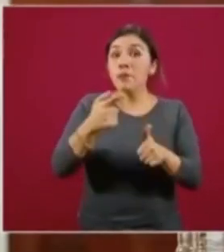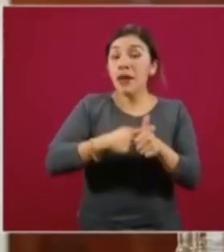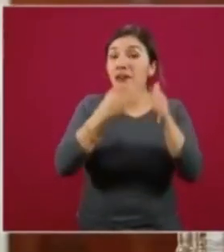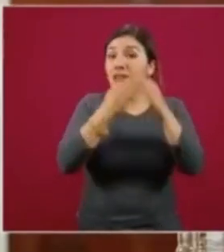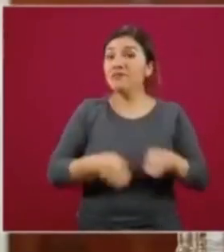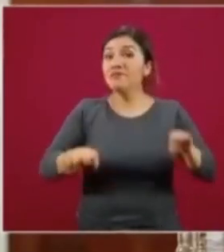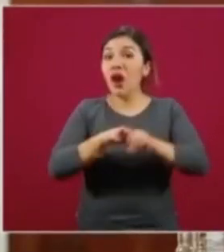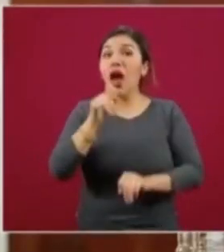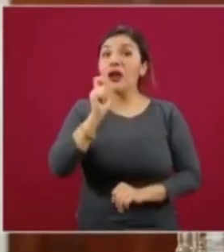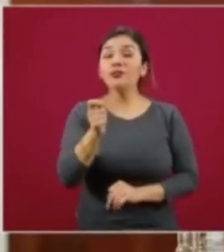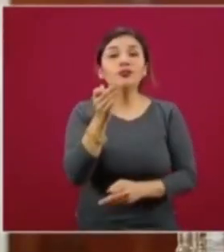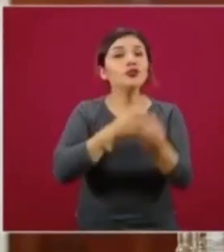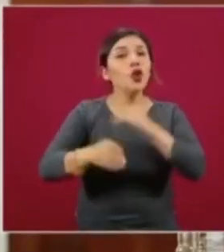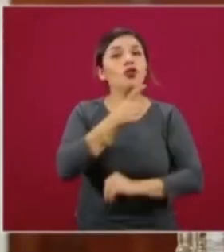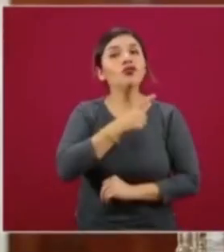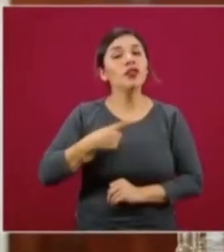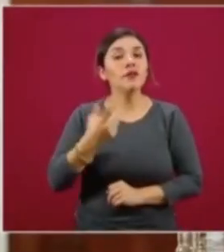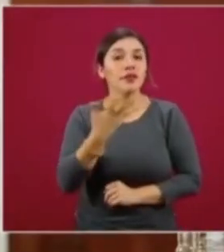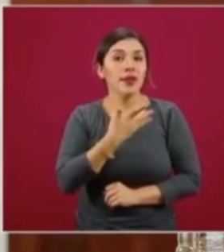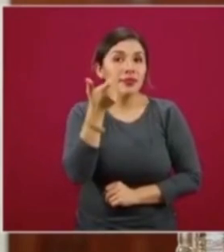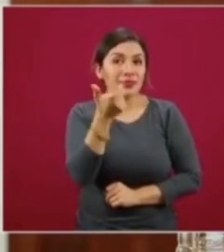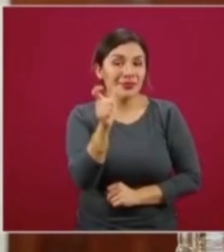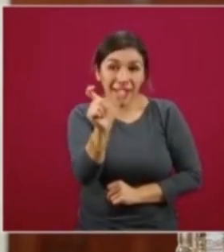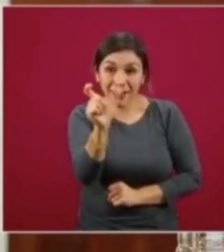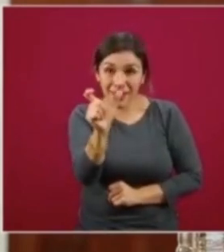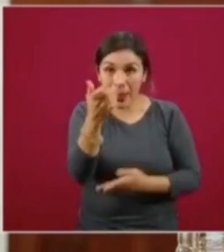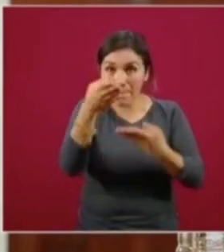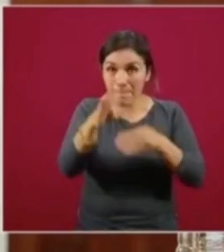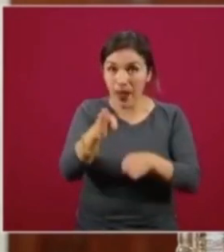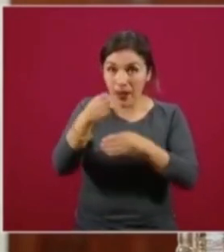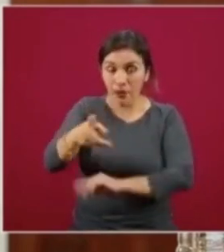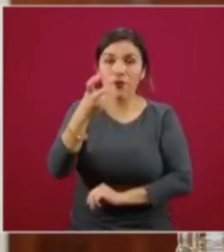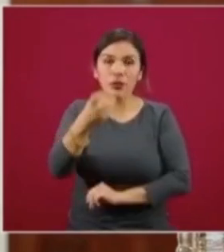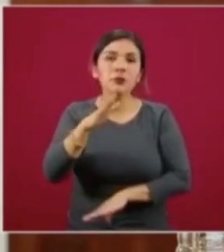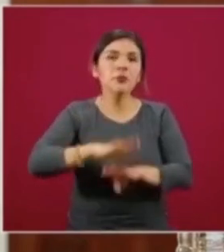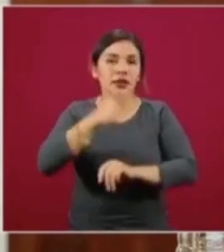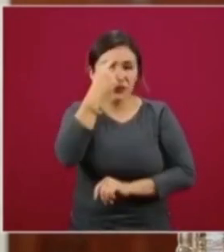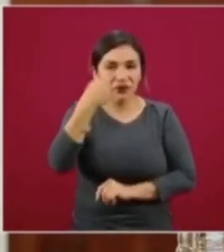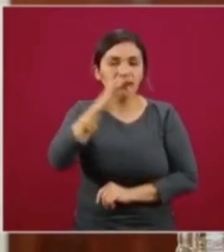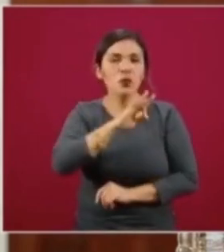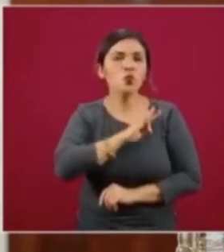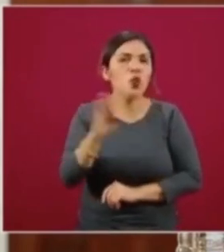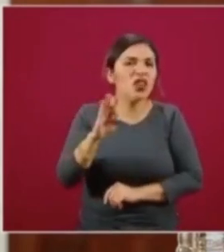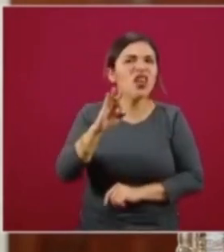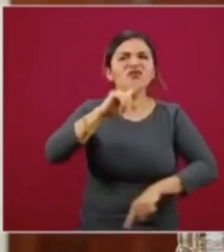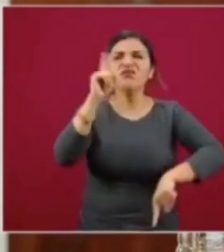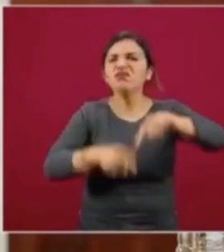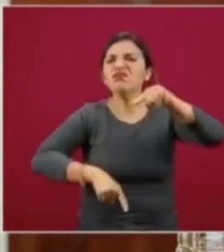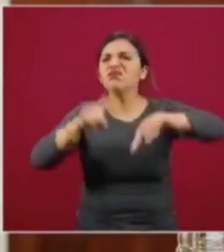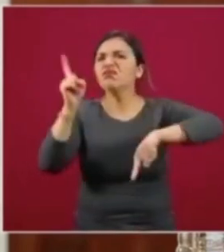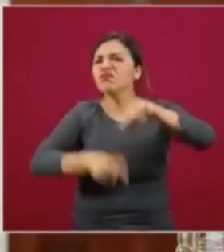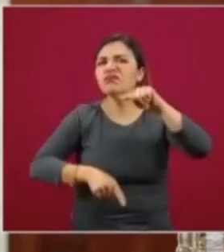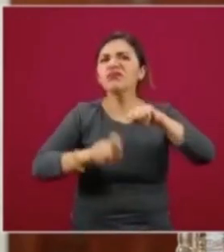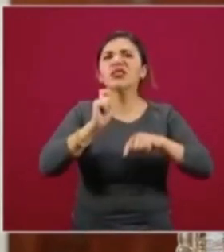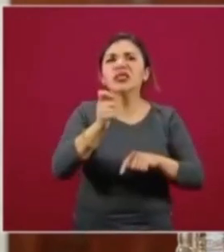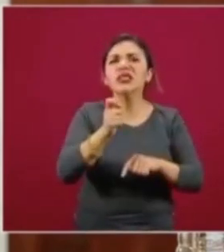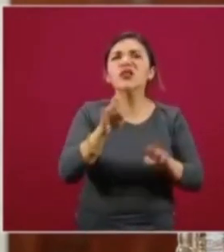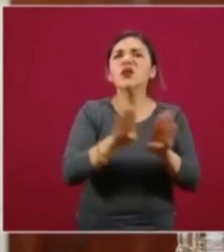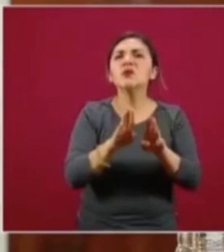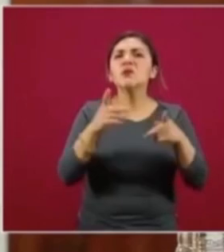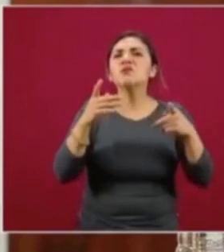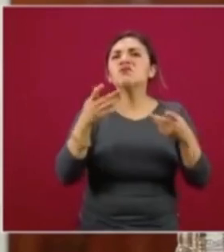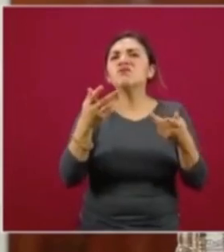fundamental es que todos tengan tarjeta bancaria, porque eso nos va a permitir eliminar todo lo que hay en medio, los